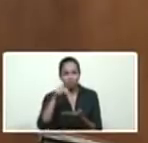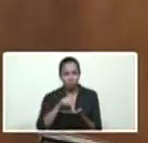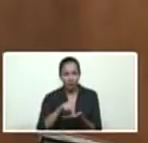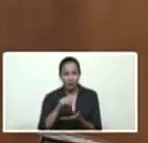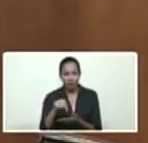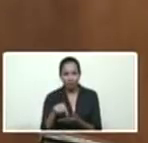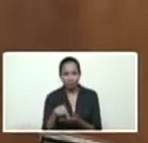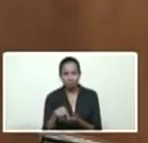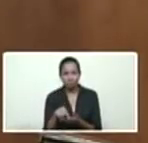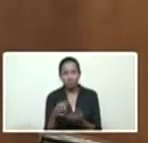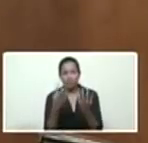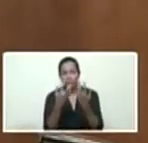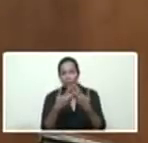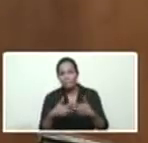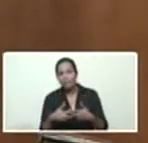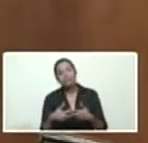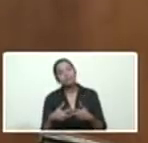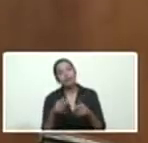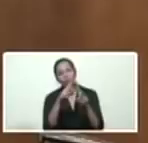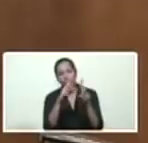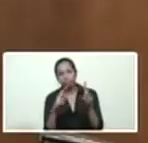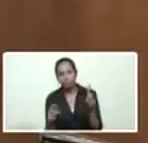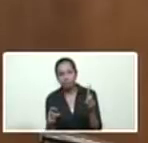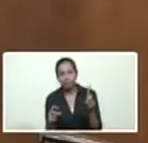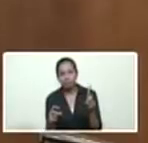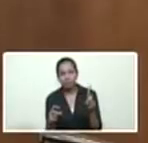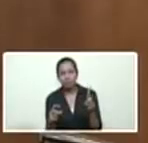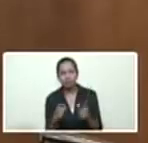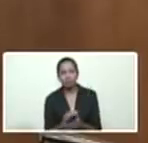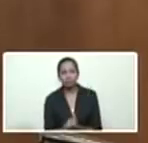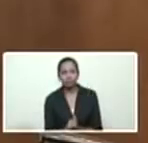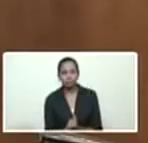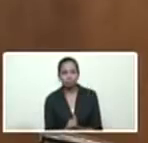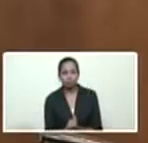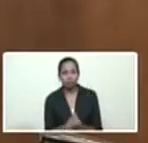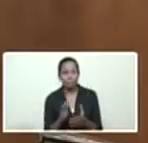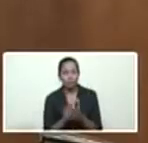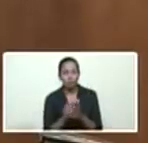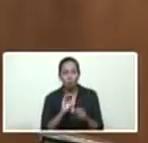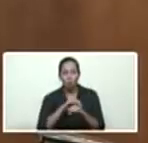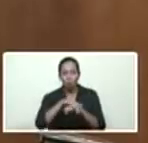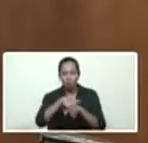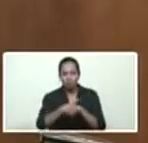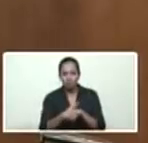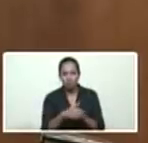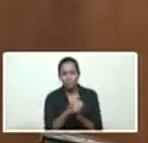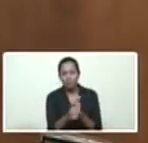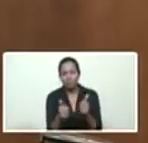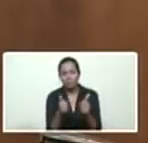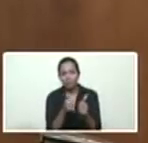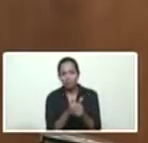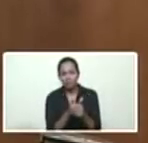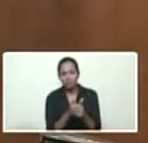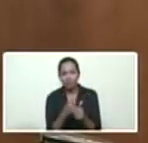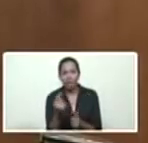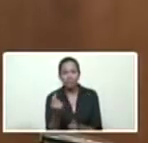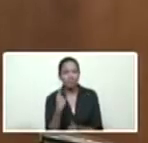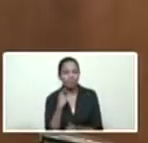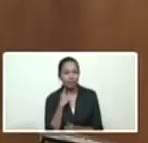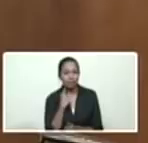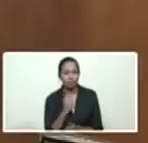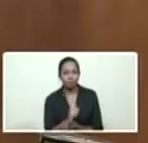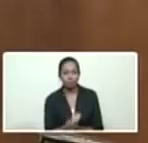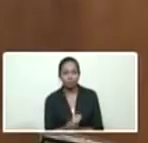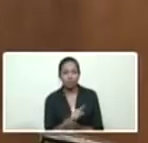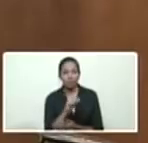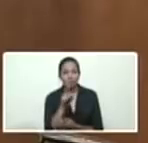eléctrica, el vicepresidente compañero de comunicación, Jorge Rodríguez, el vicepresidente de economía, Tarek de la Isami, el ministro